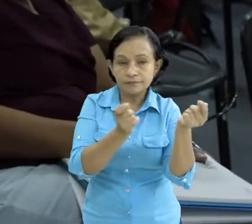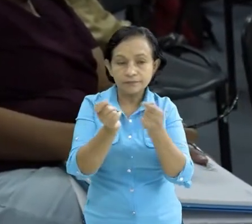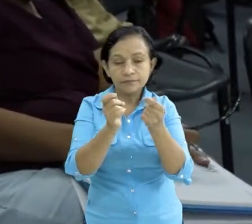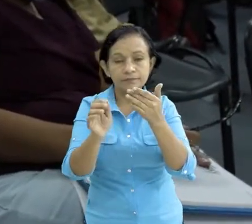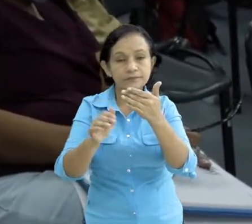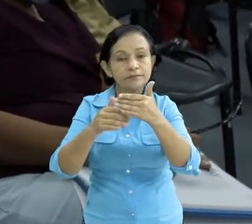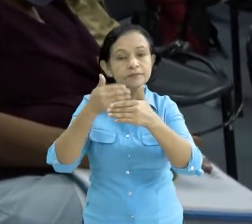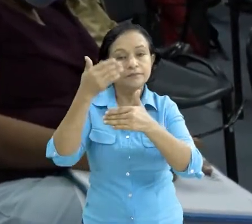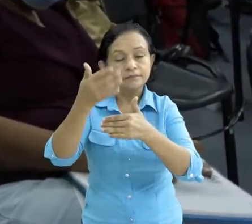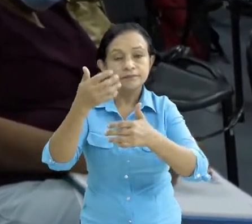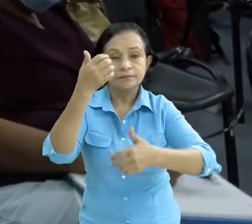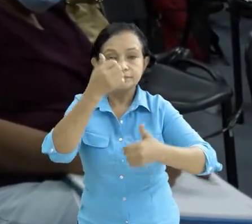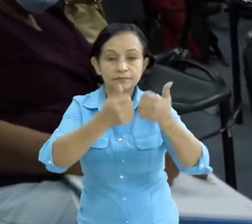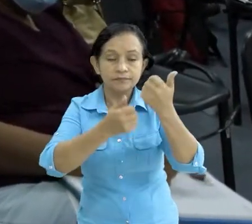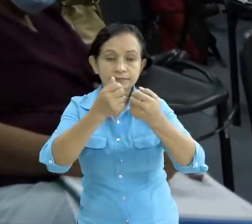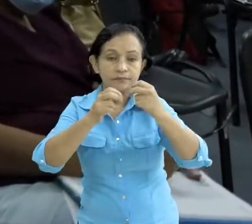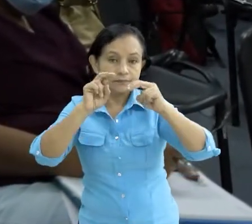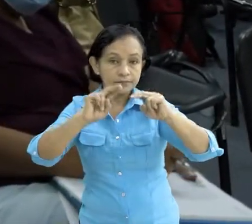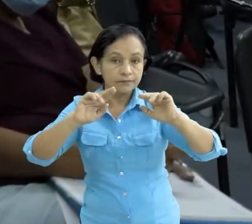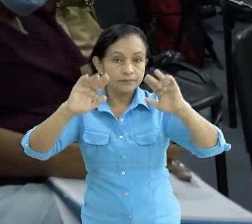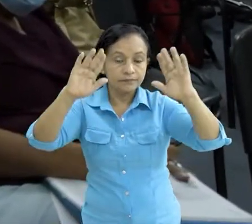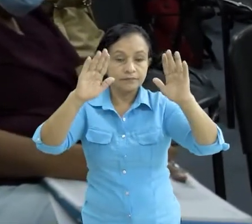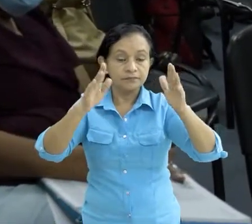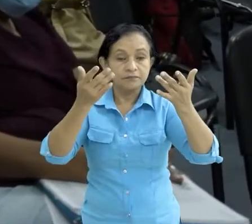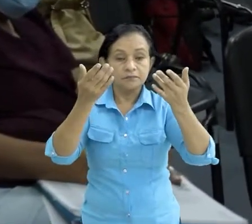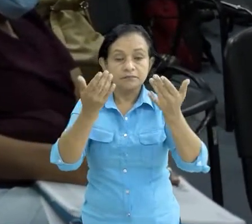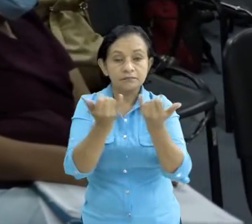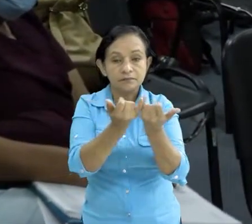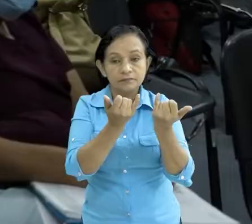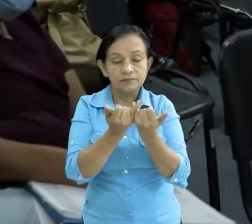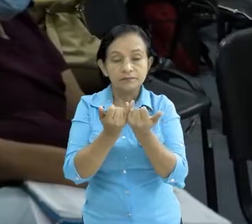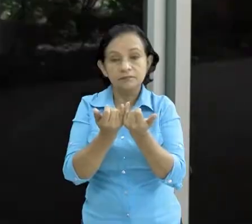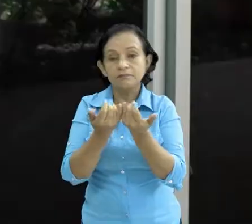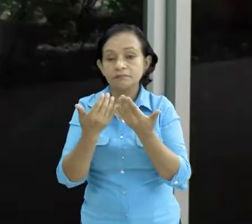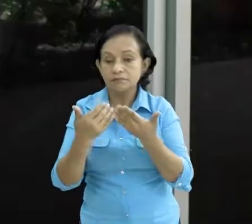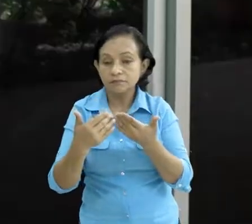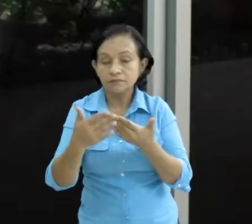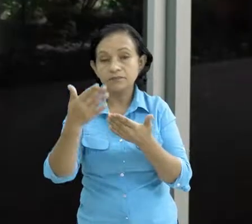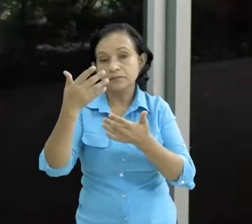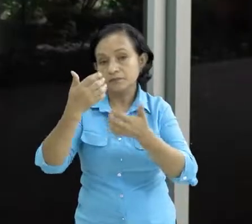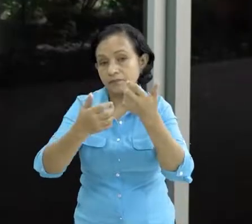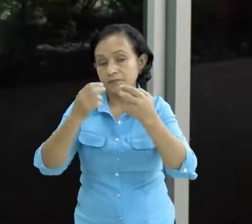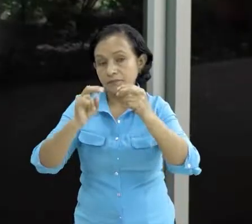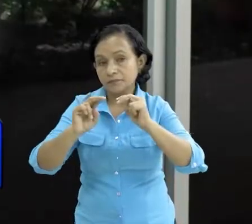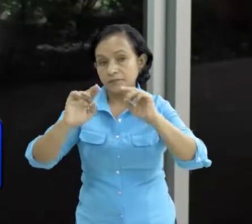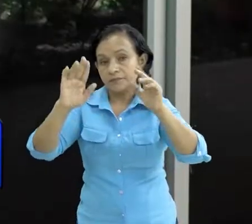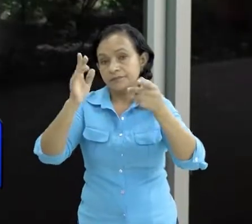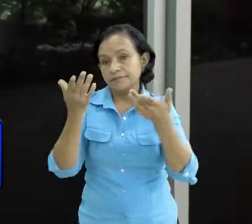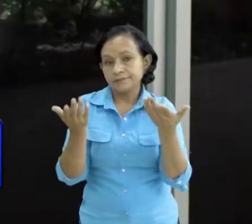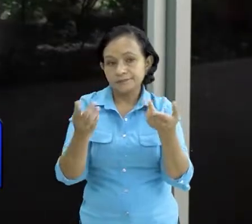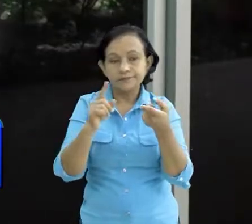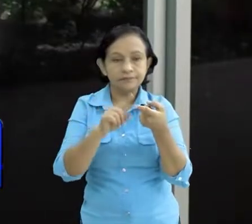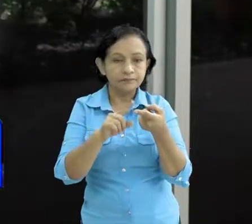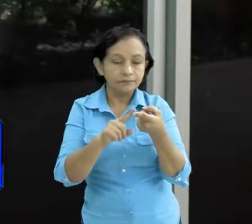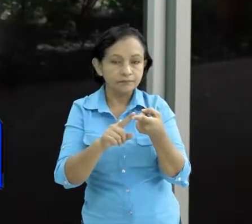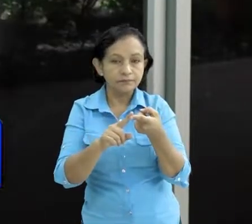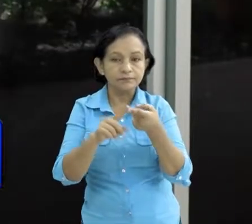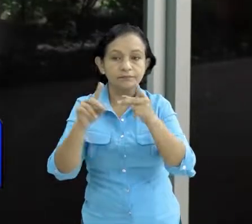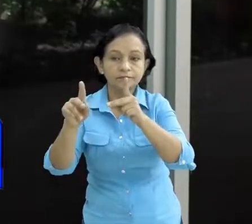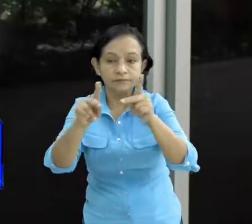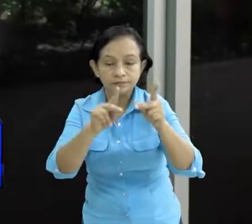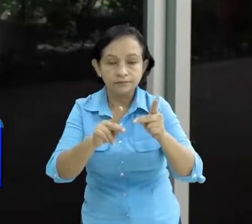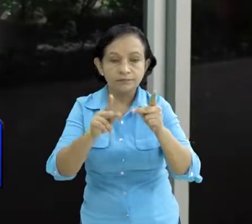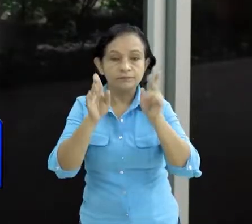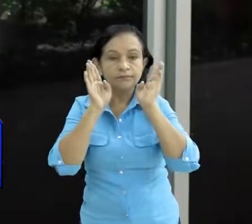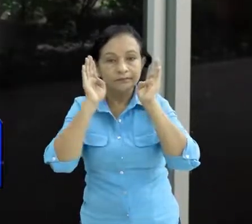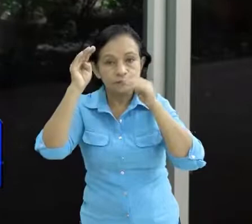daños y pérdidas que hemos tenido nosotros a lo largo de un evento ya sean de la parte pública a la